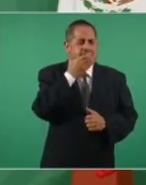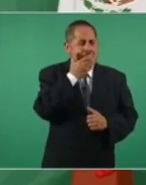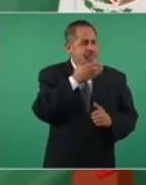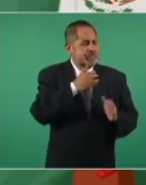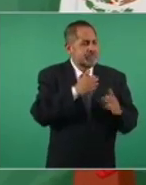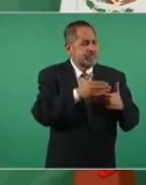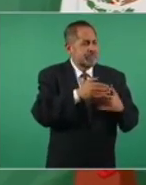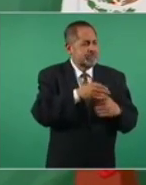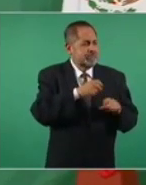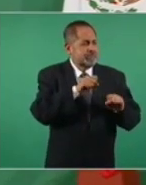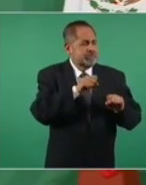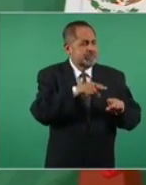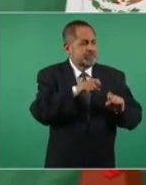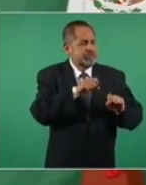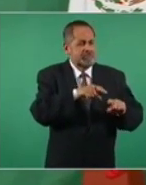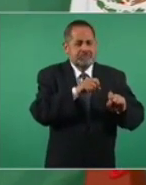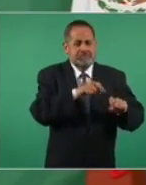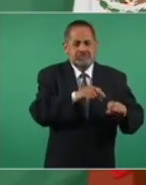ahí está